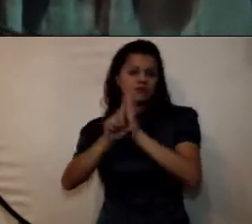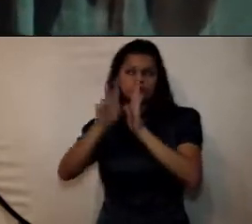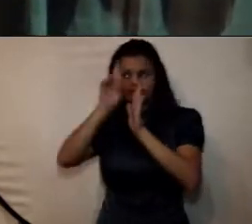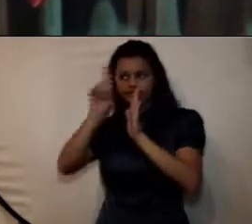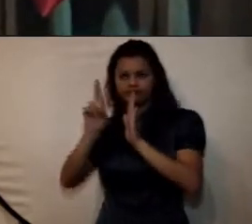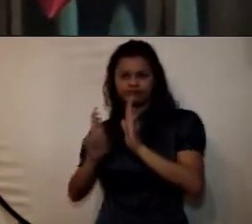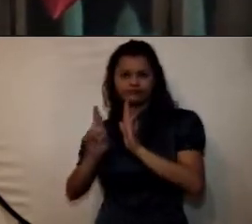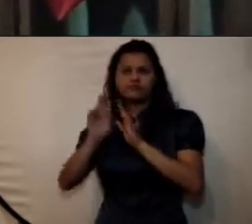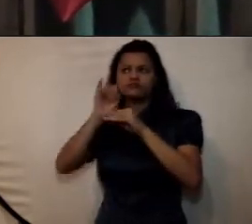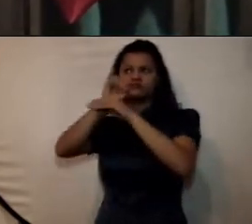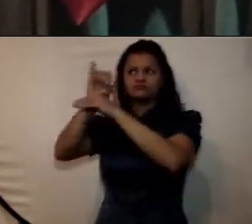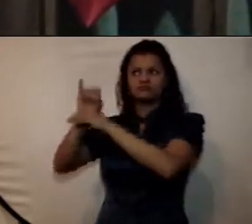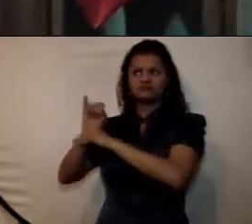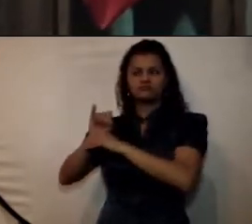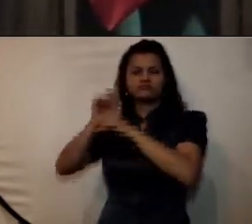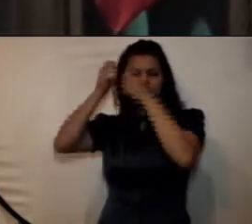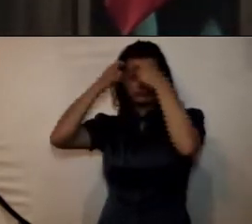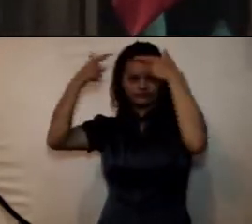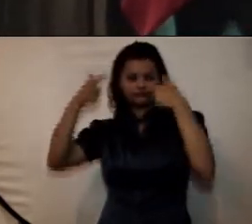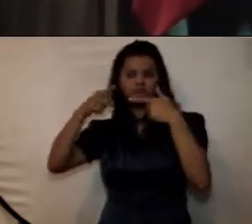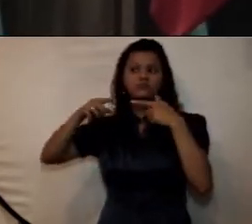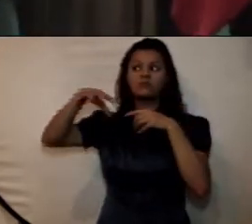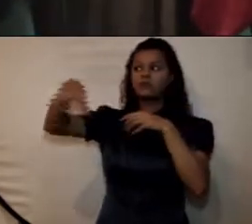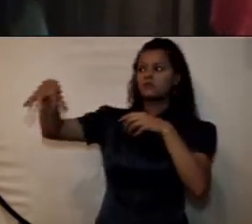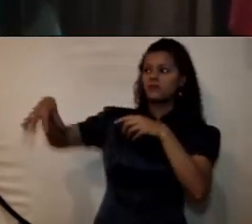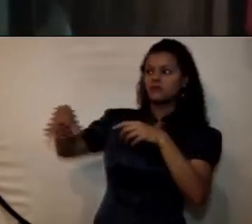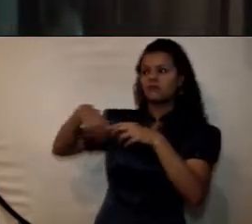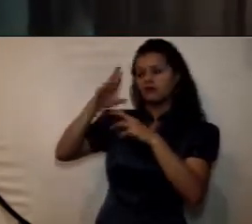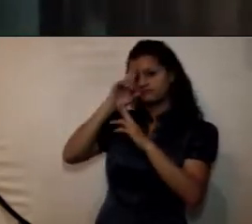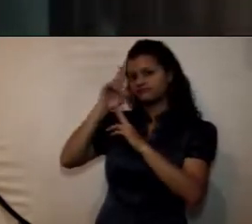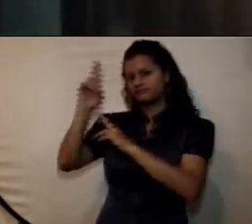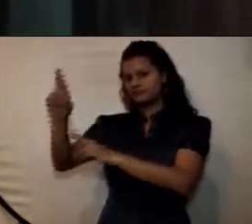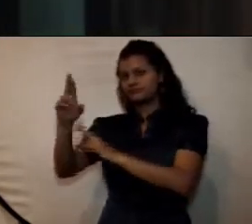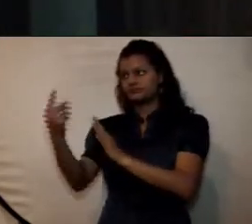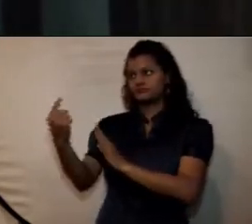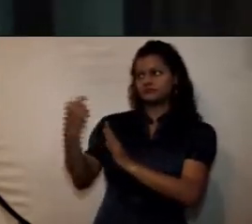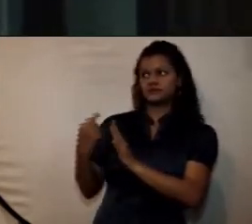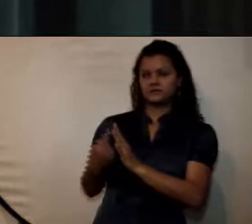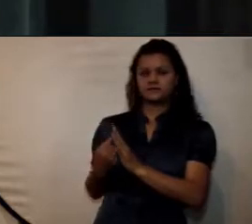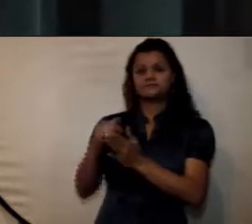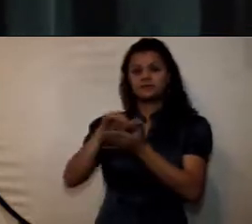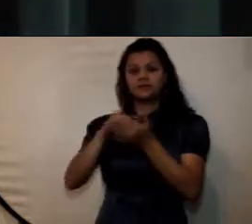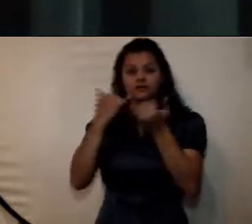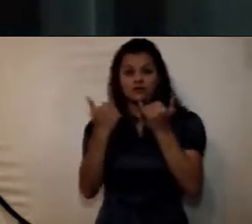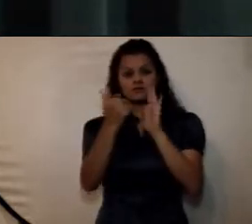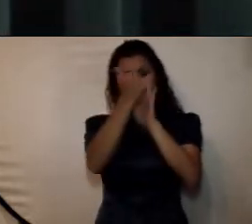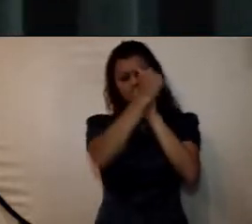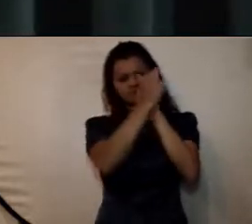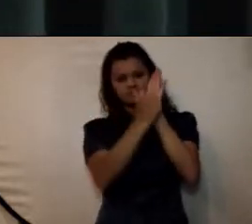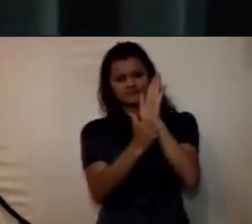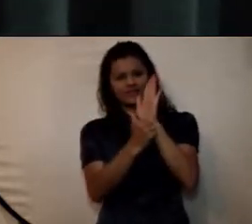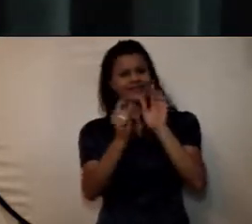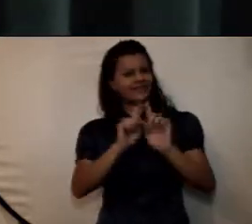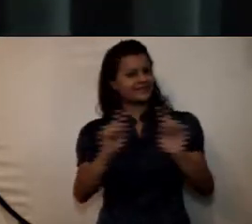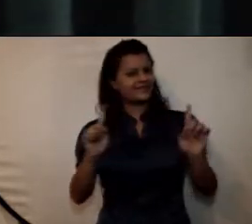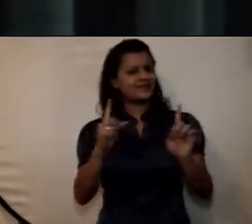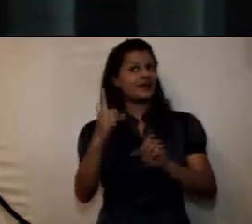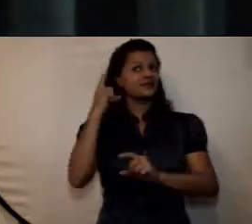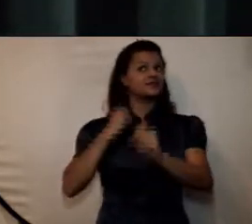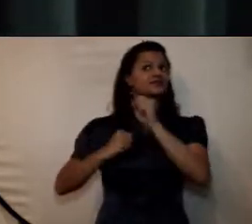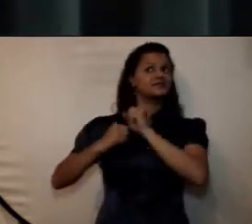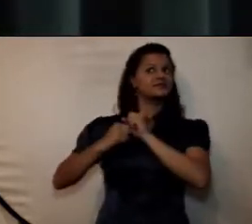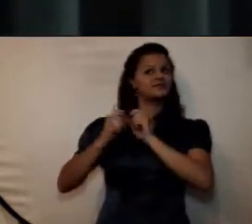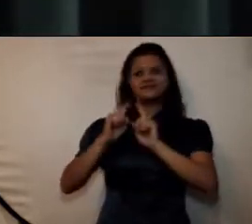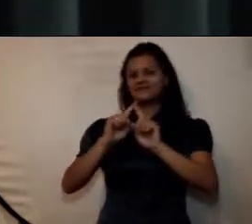Estado. Por eso, la agenda de este año, digamos, tiene visibles diferencias frente al año anterior, teniendo en